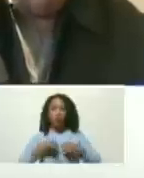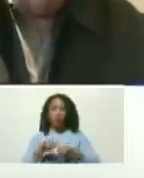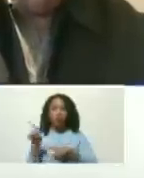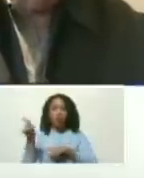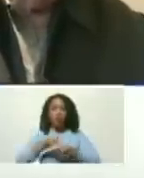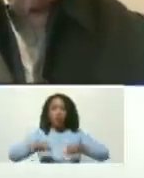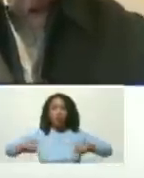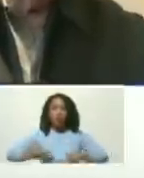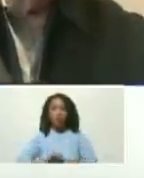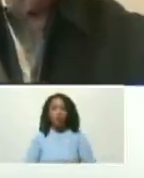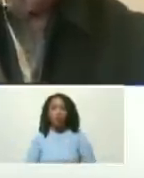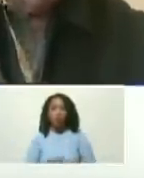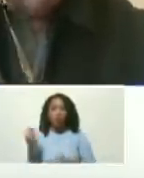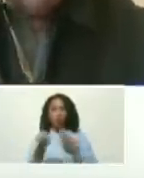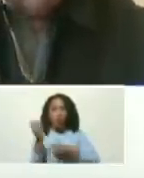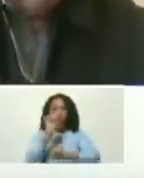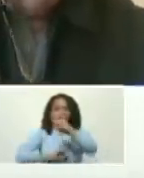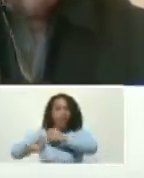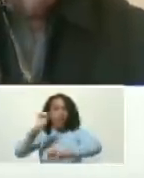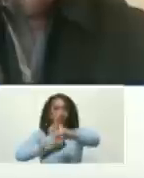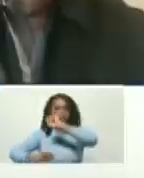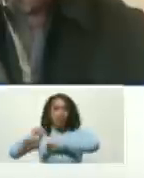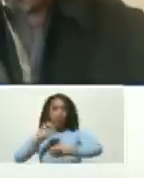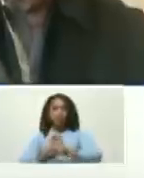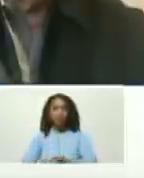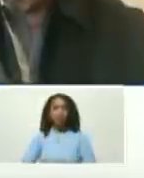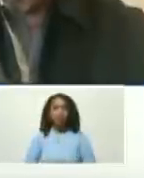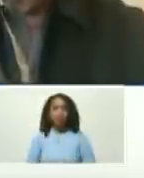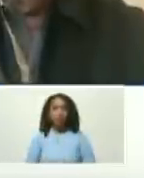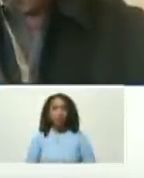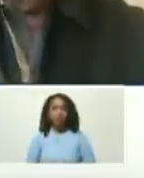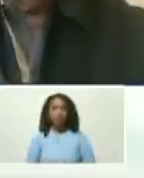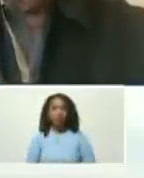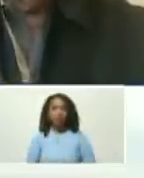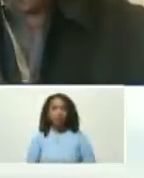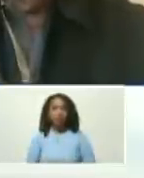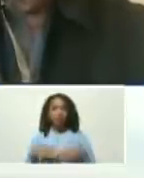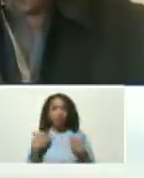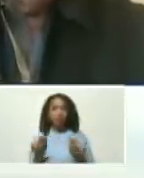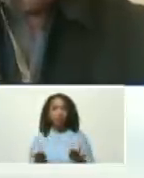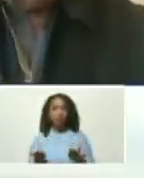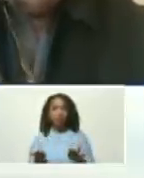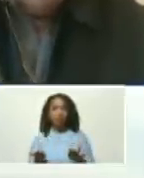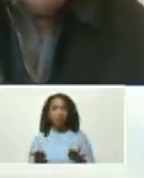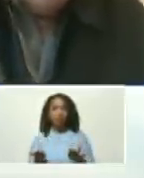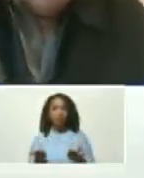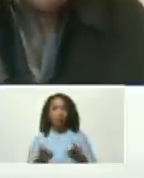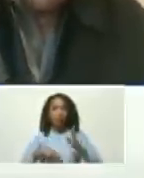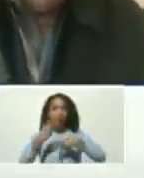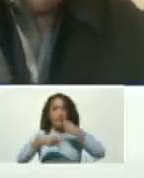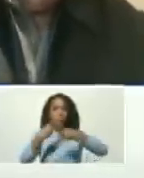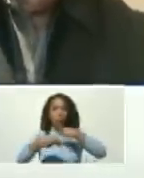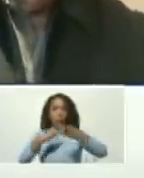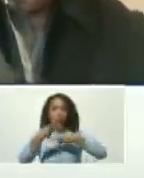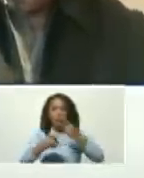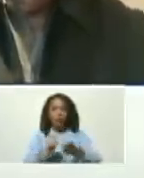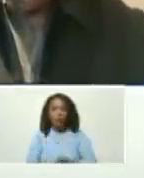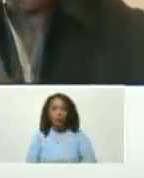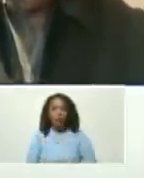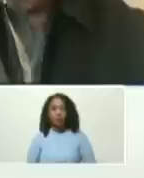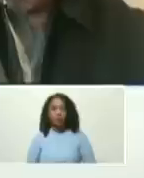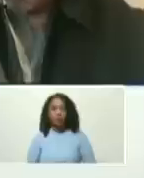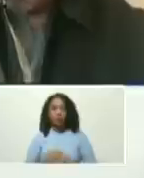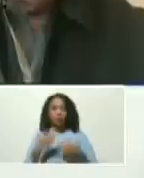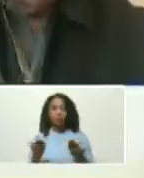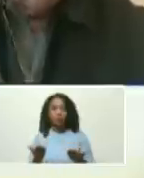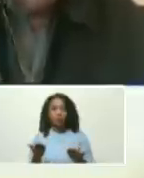como defensor de las políticas que